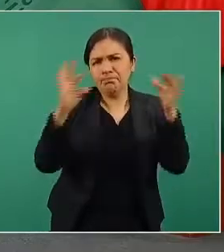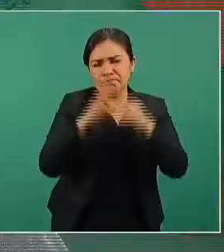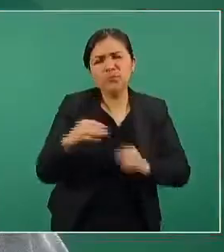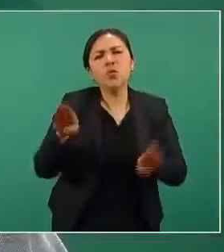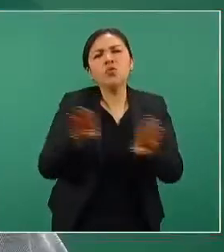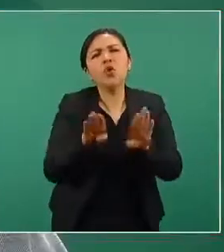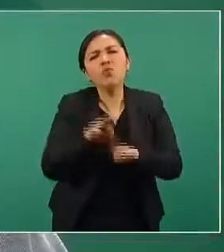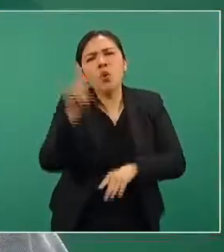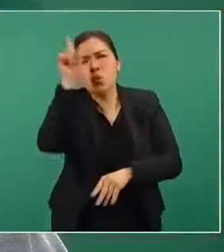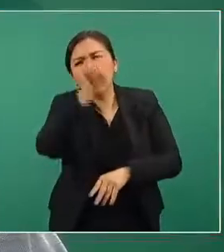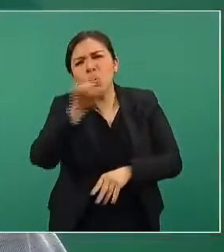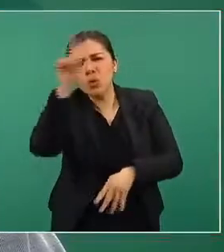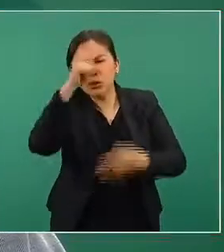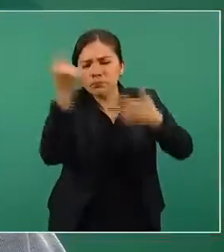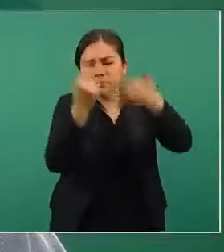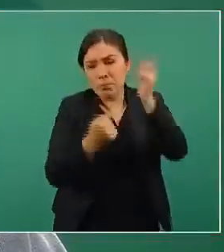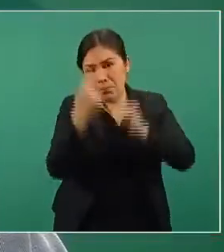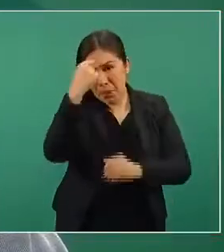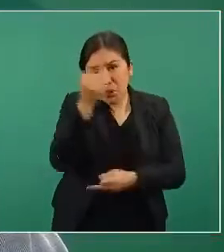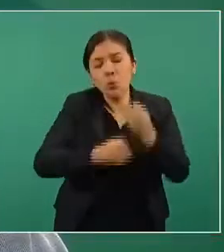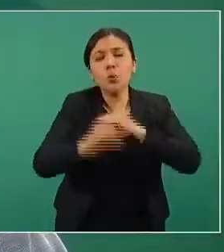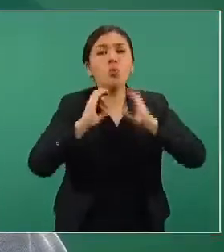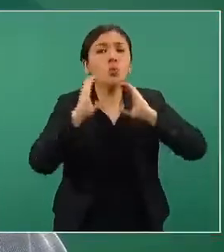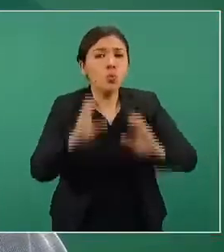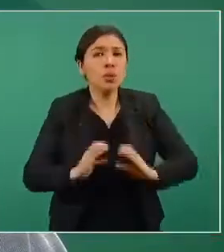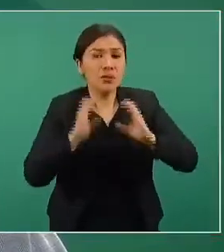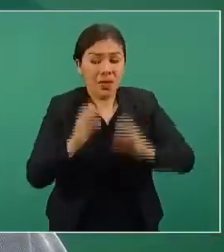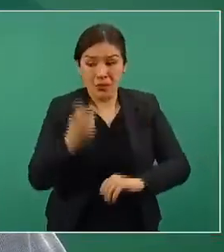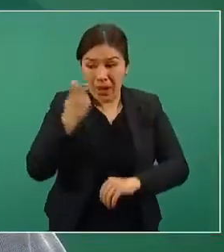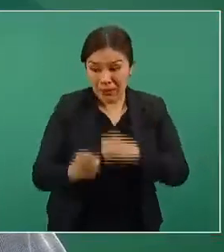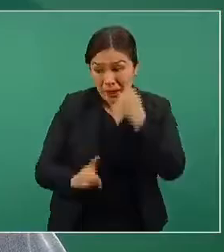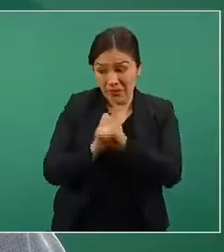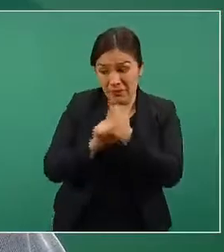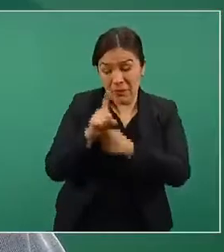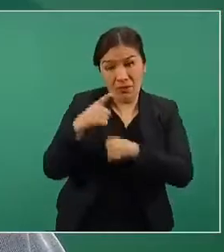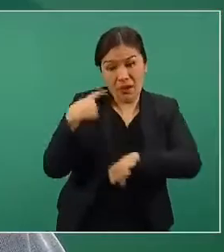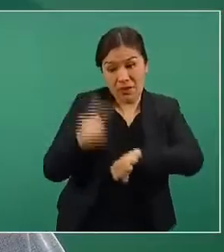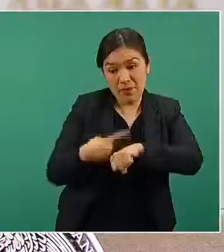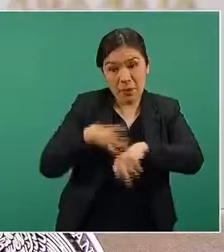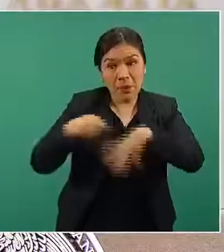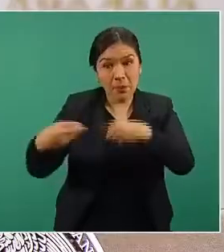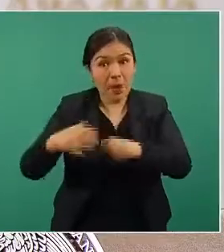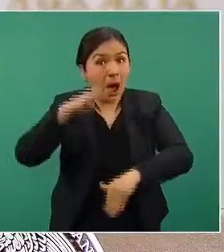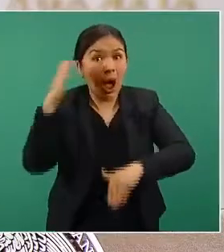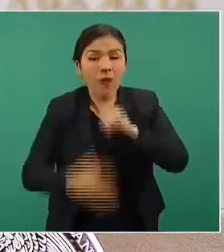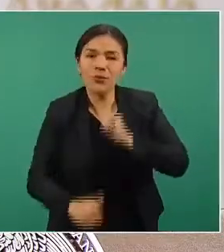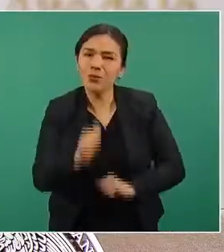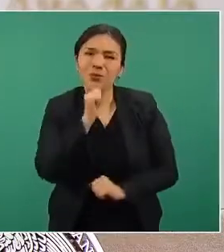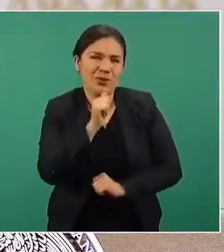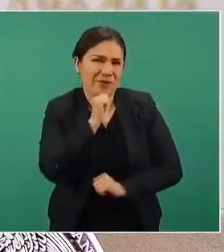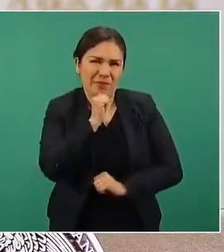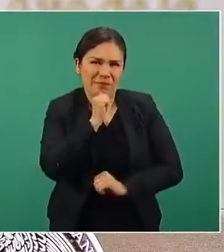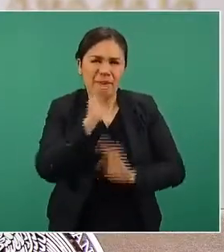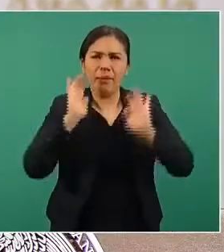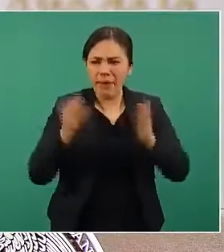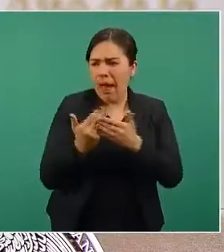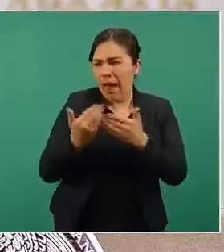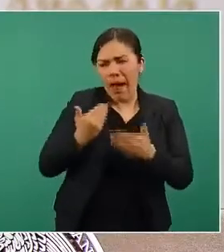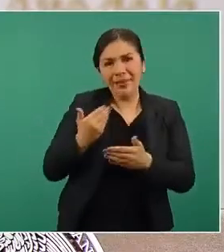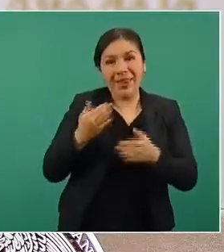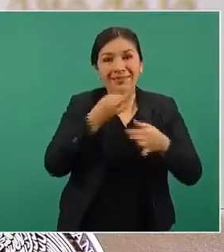recomendaciones para cuidarnos. La pandemia no ha terminado. Y como ya se anunció,